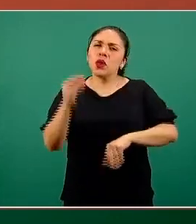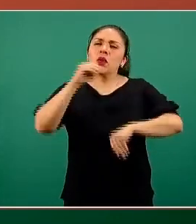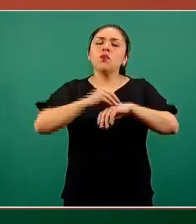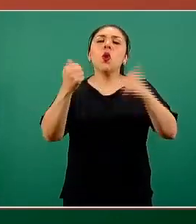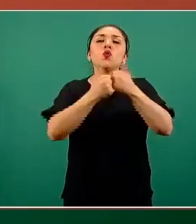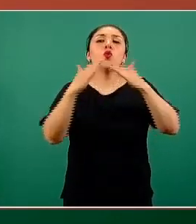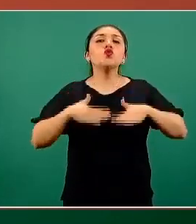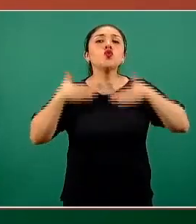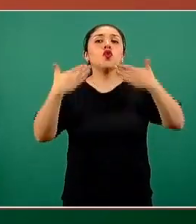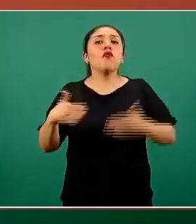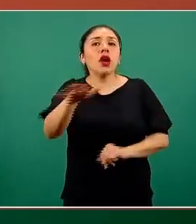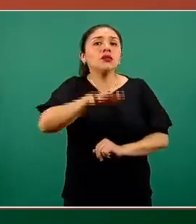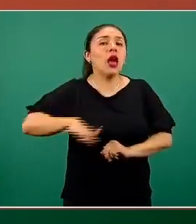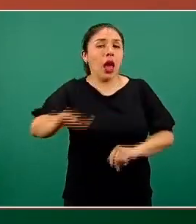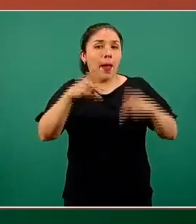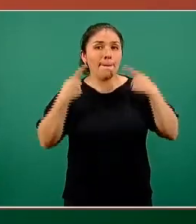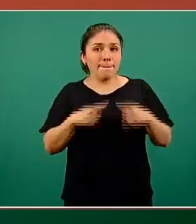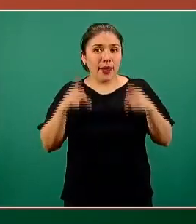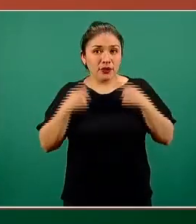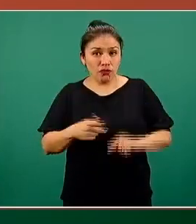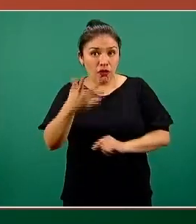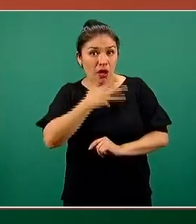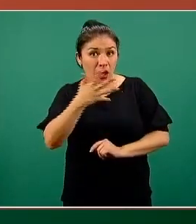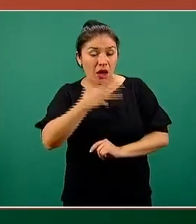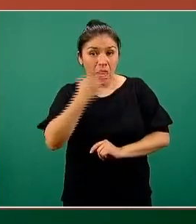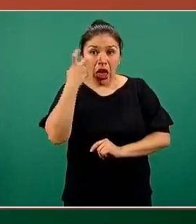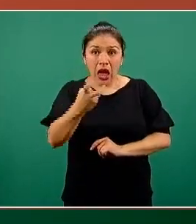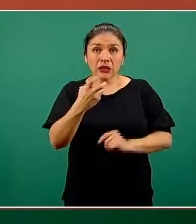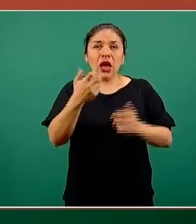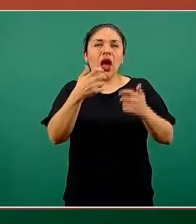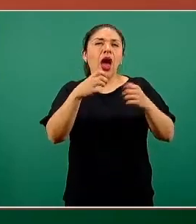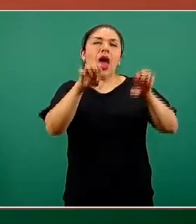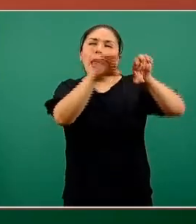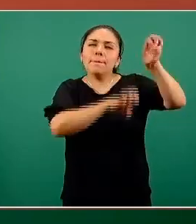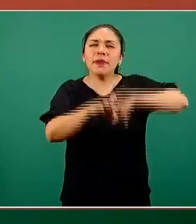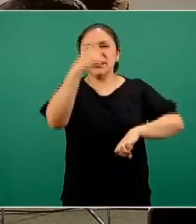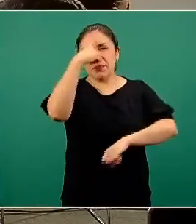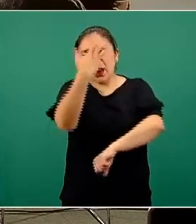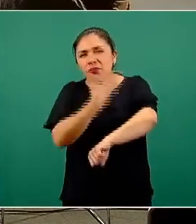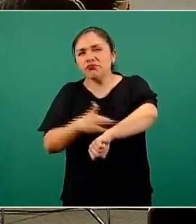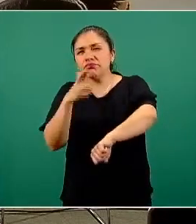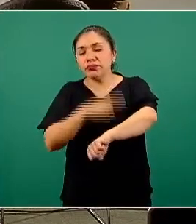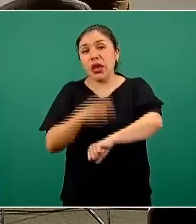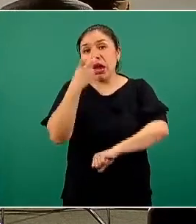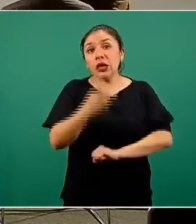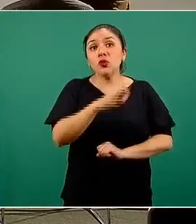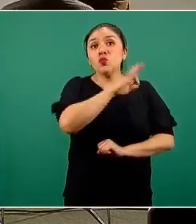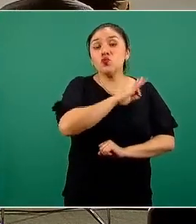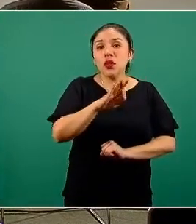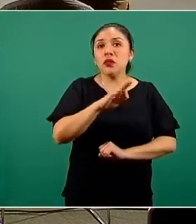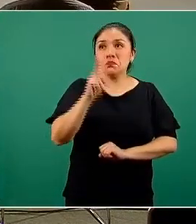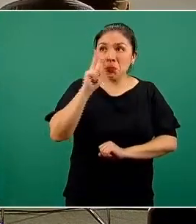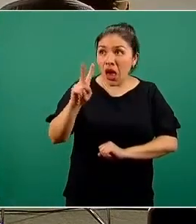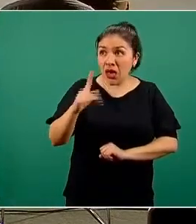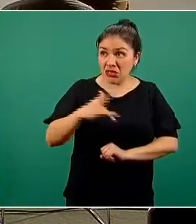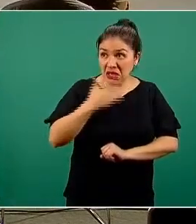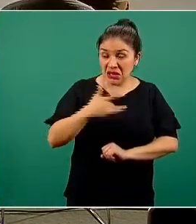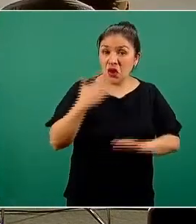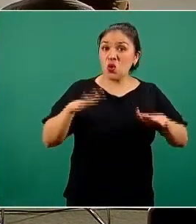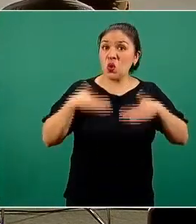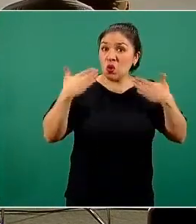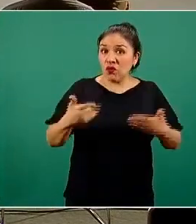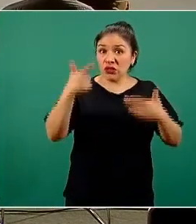confianza pública global que tengan tales agencias de regulación sanitaria que nos permitan confiar en los